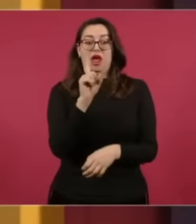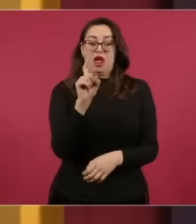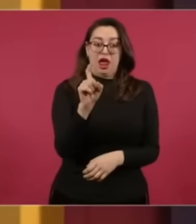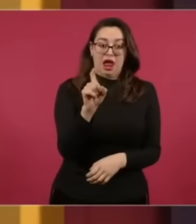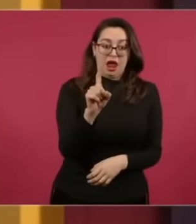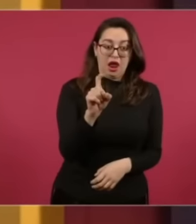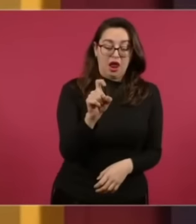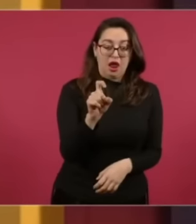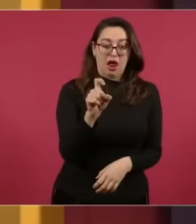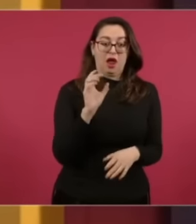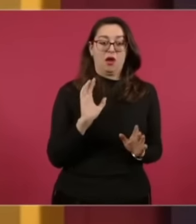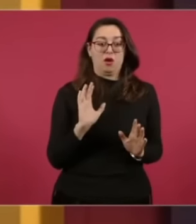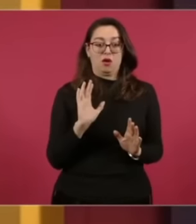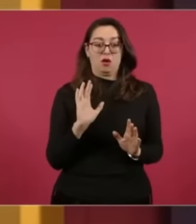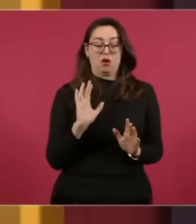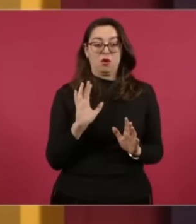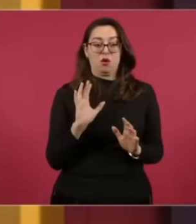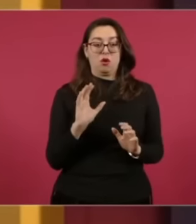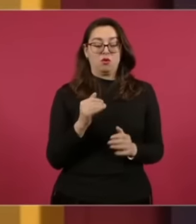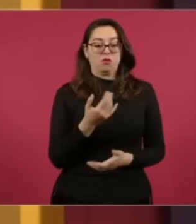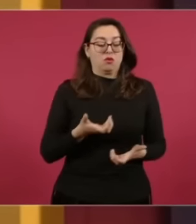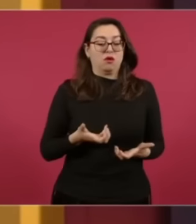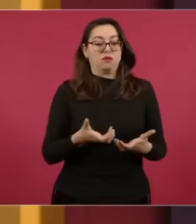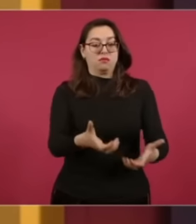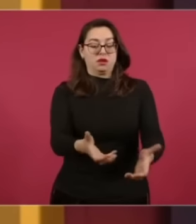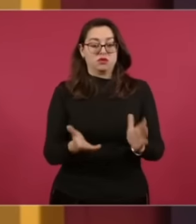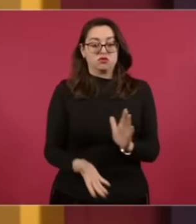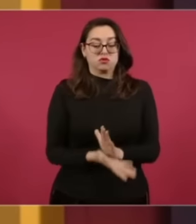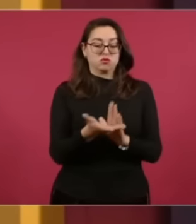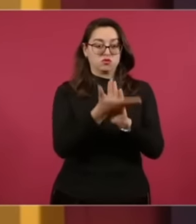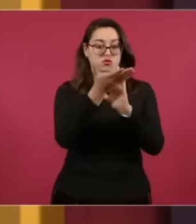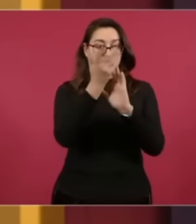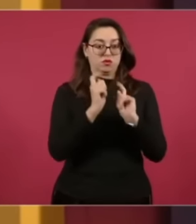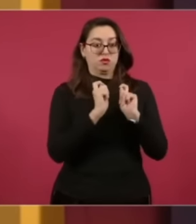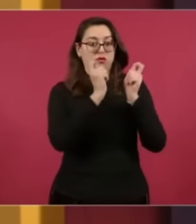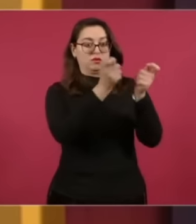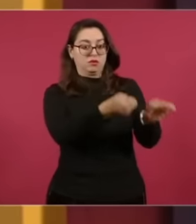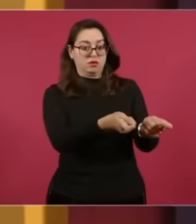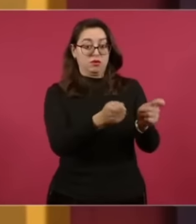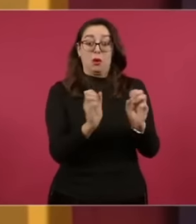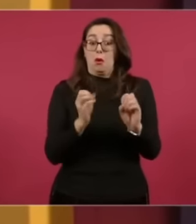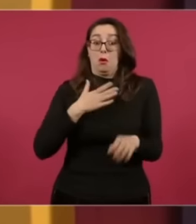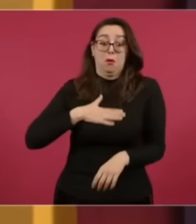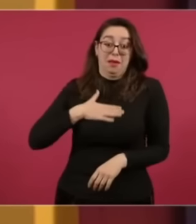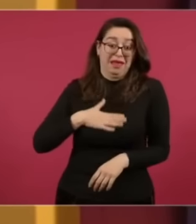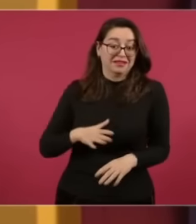O Junta De Caminos O Baños Públicos